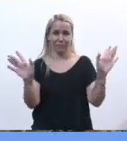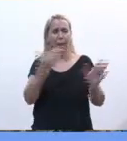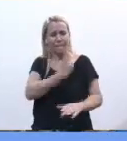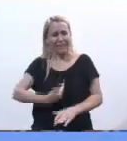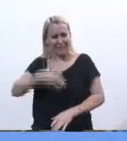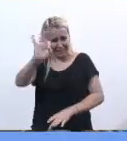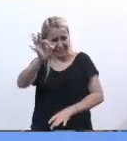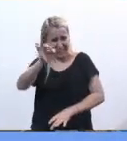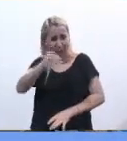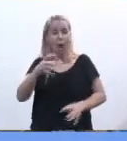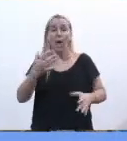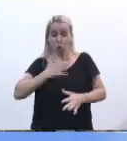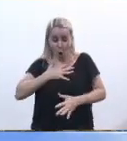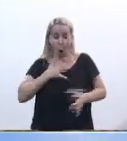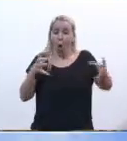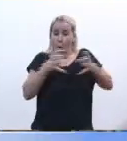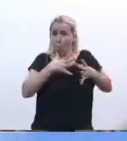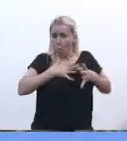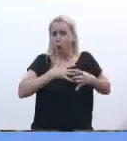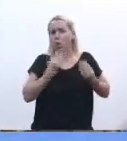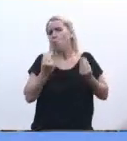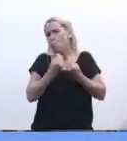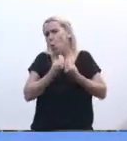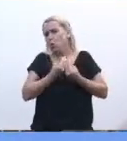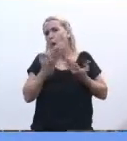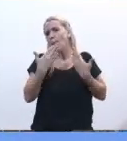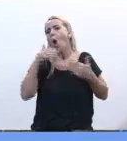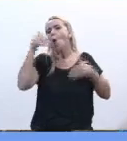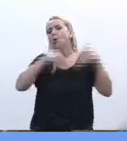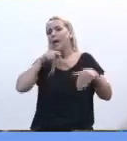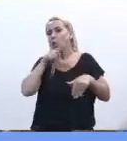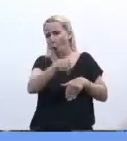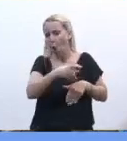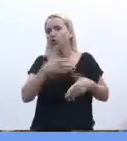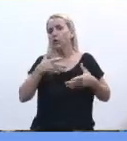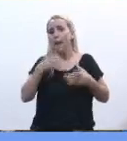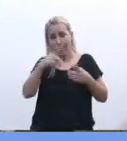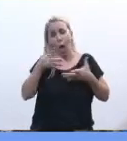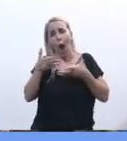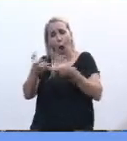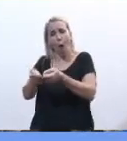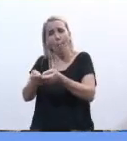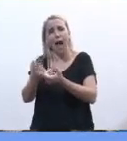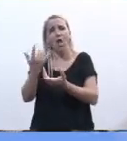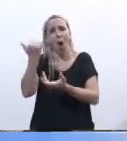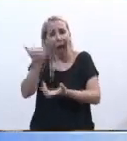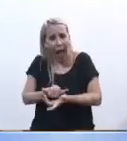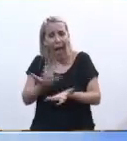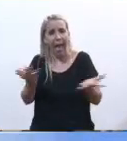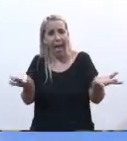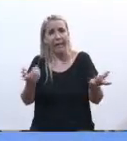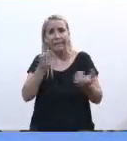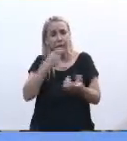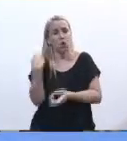mi caso, y en el de todo el bloque, que muchos votaremos en contra, tiene nuestro acompañamiento, y en cada una de las veces que